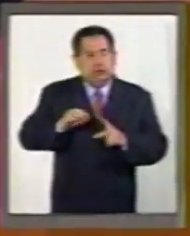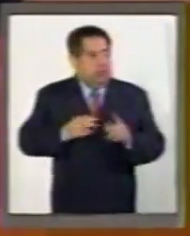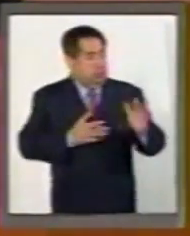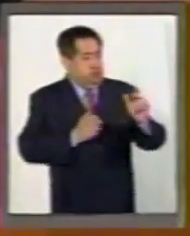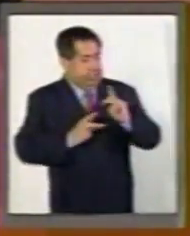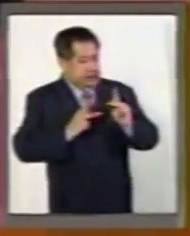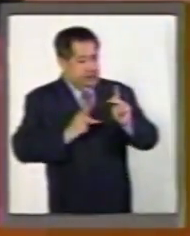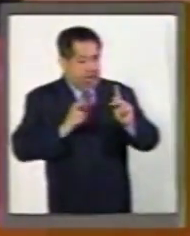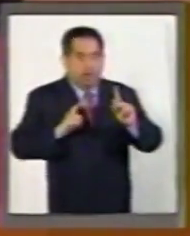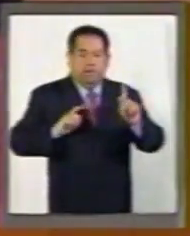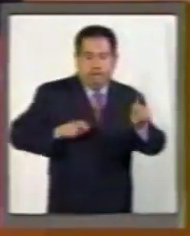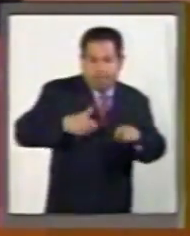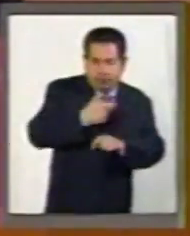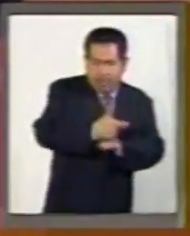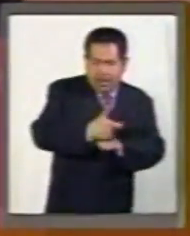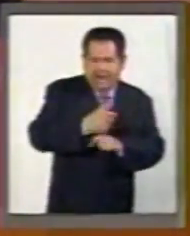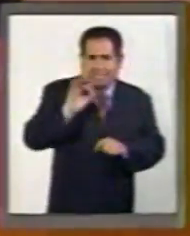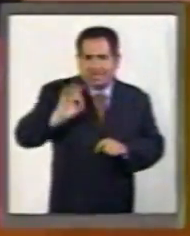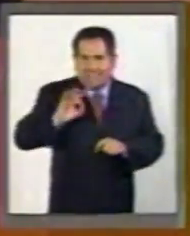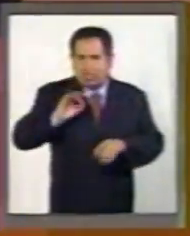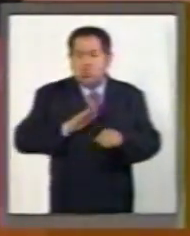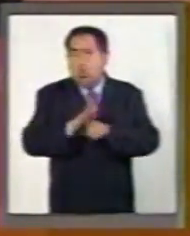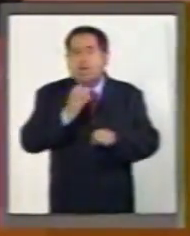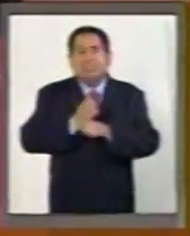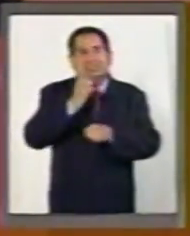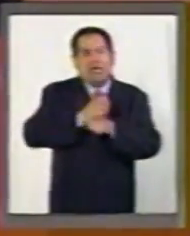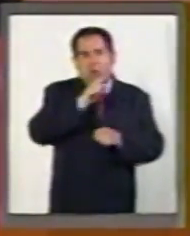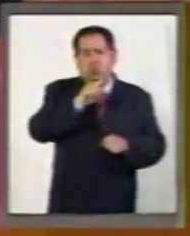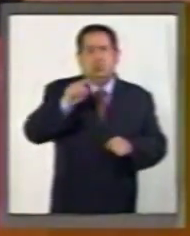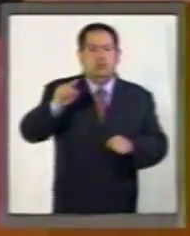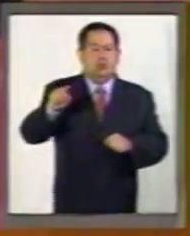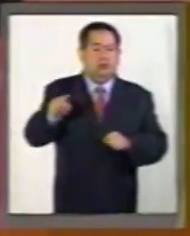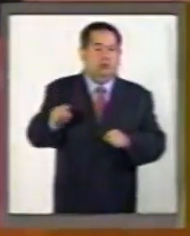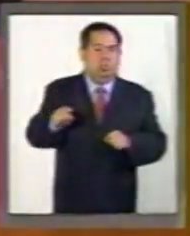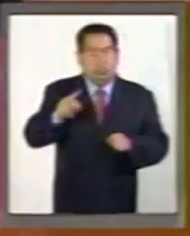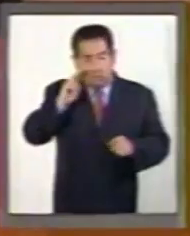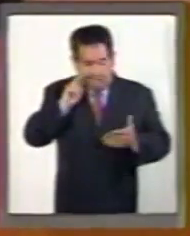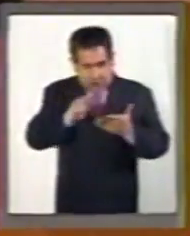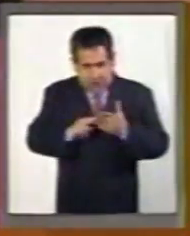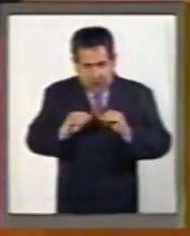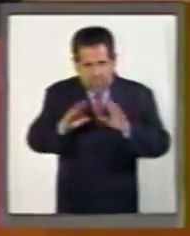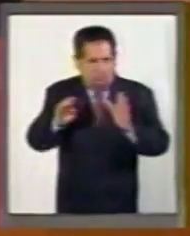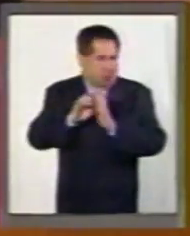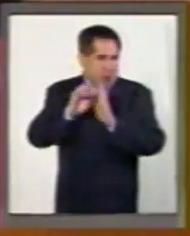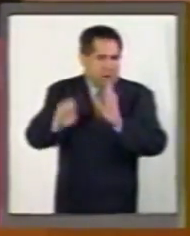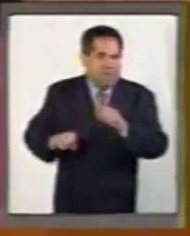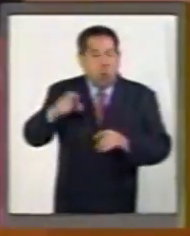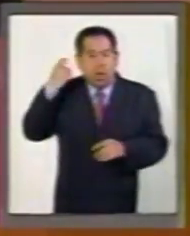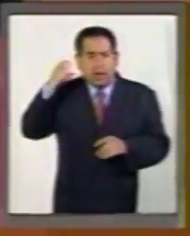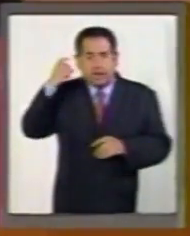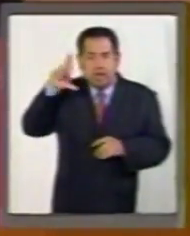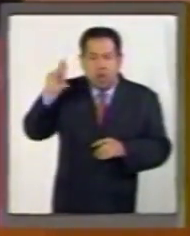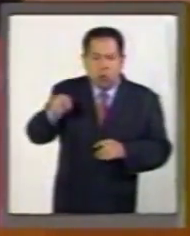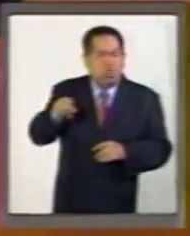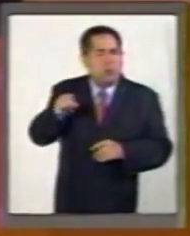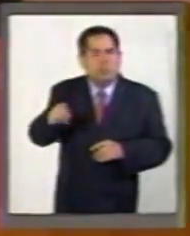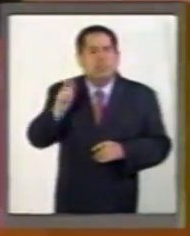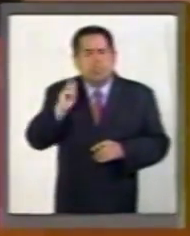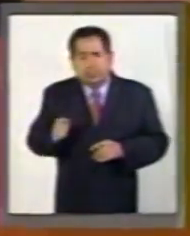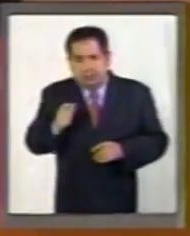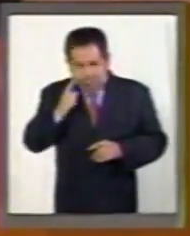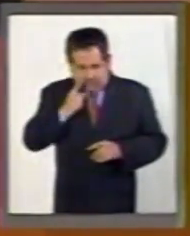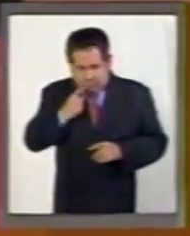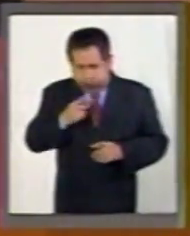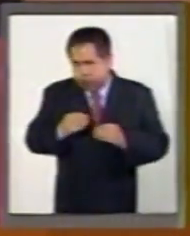contratadas las deudas estado por estado. Y si uno ve, por ejemplo, Quintana Roo, los datos